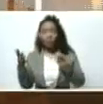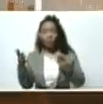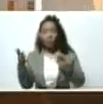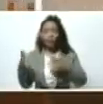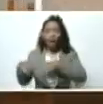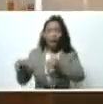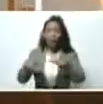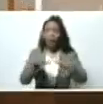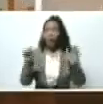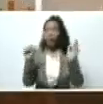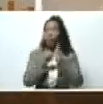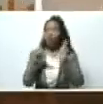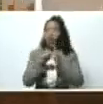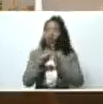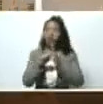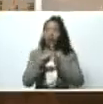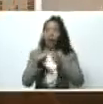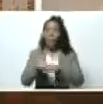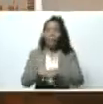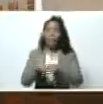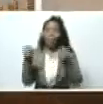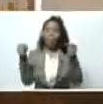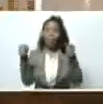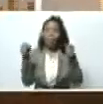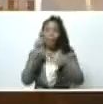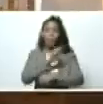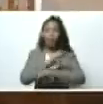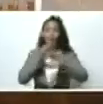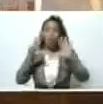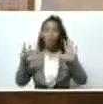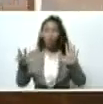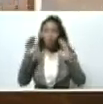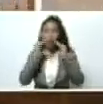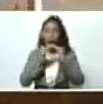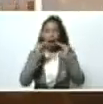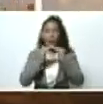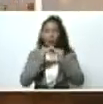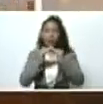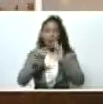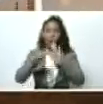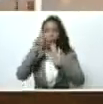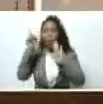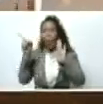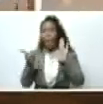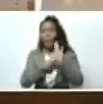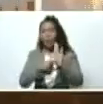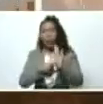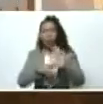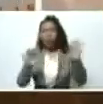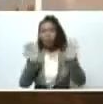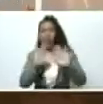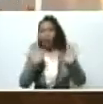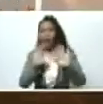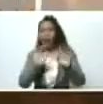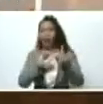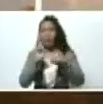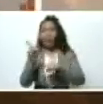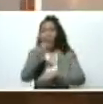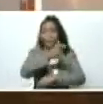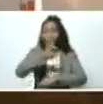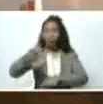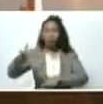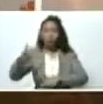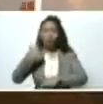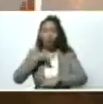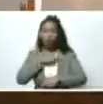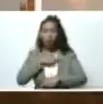donde se desmoronaron 28 viviendas en su totalidad. Ya esas personas las